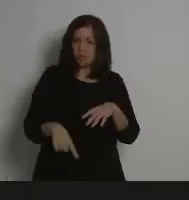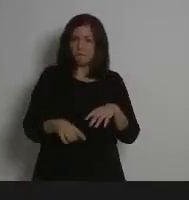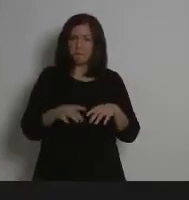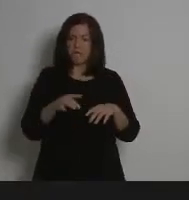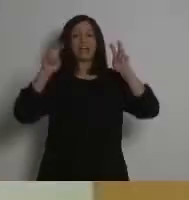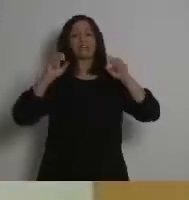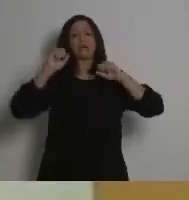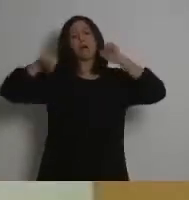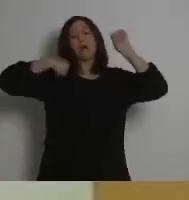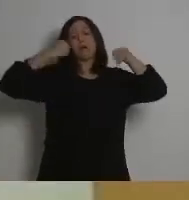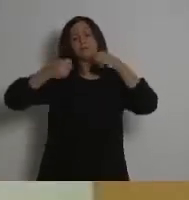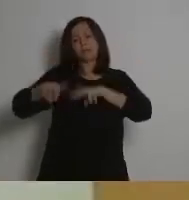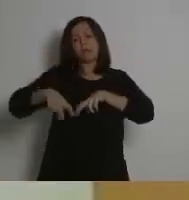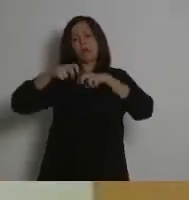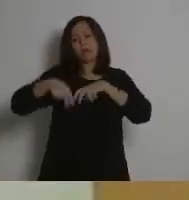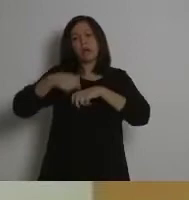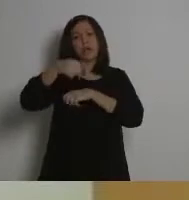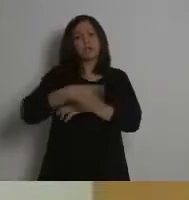sensible a las perturbaciones.